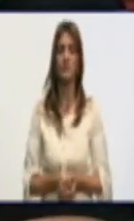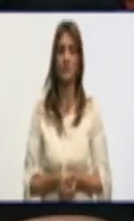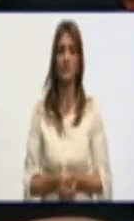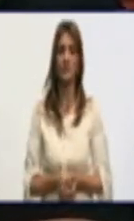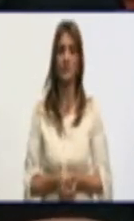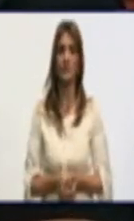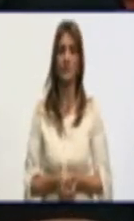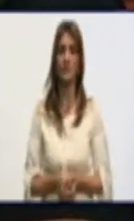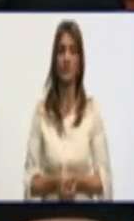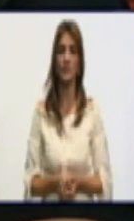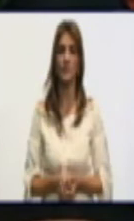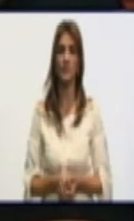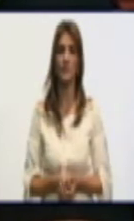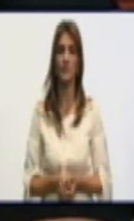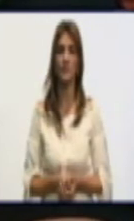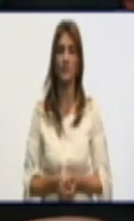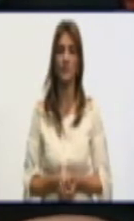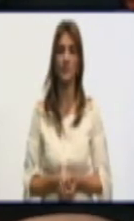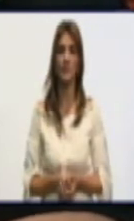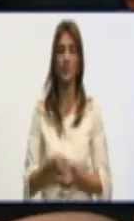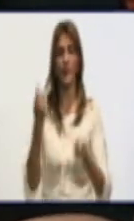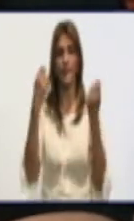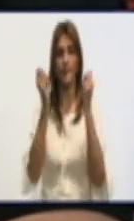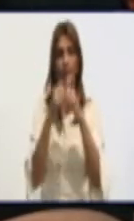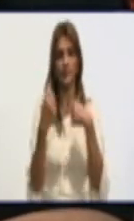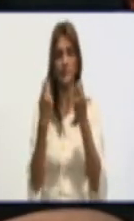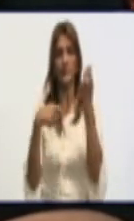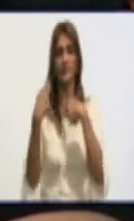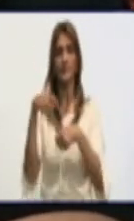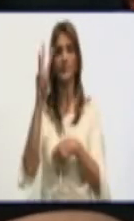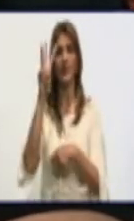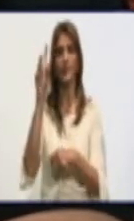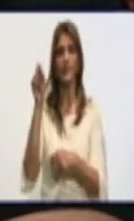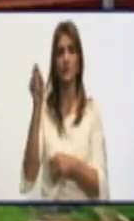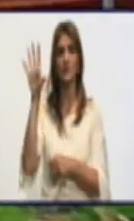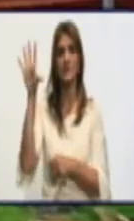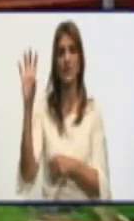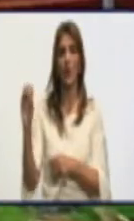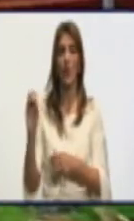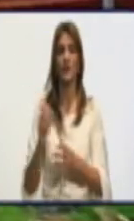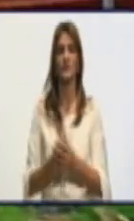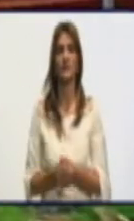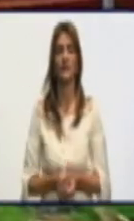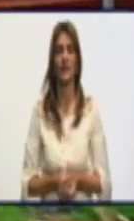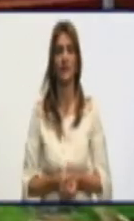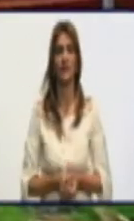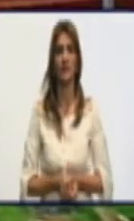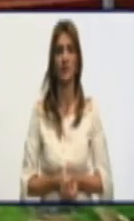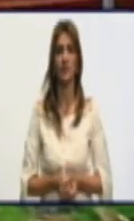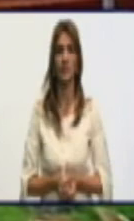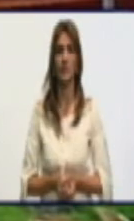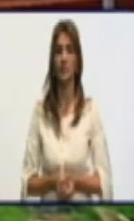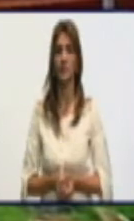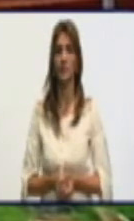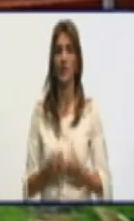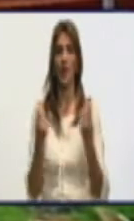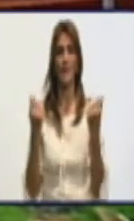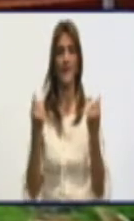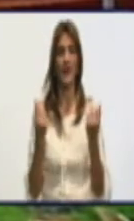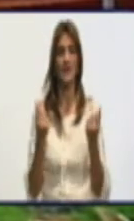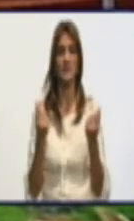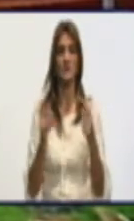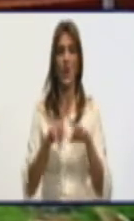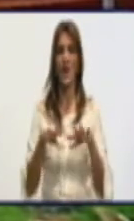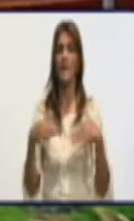también se vende el pan a 3.50 es decir ¿quiere decirse que el precio del pan no es decir el precio se construye